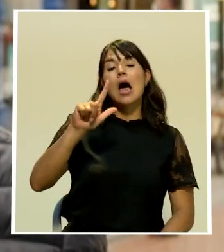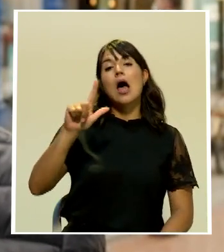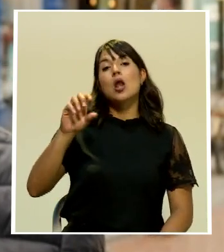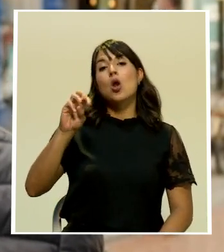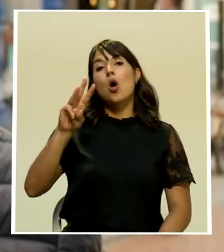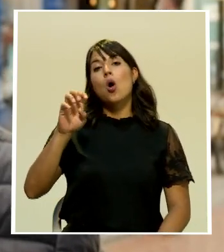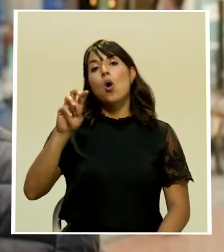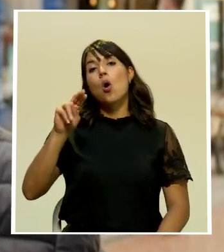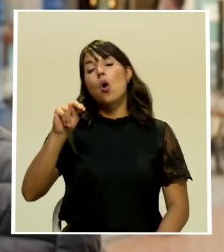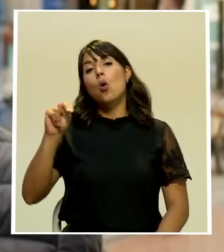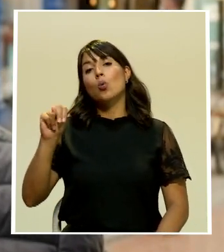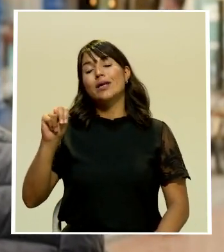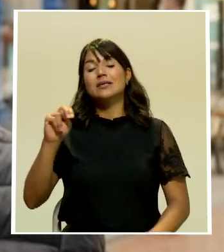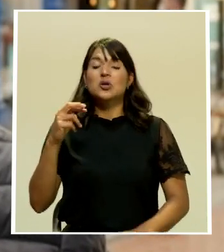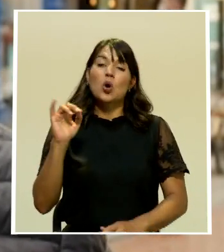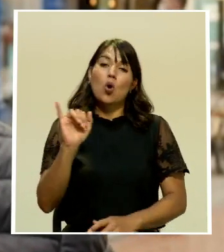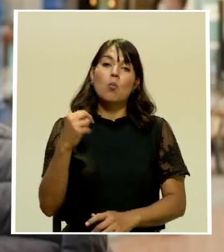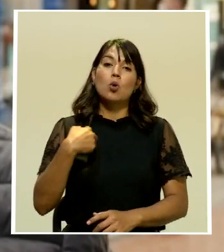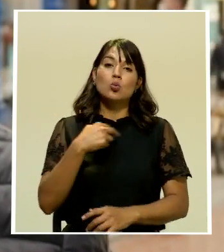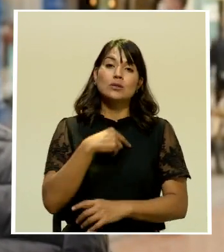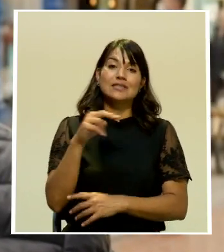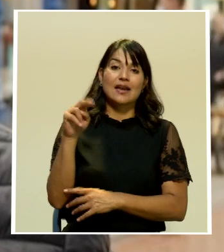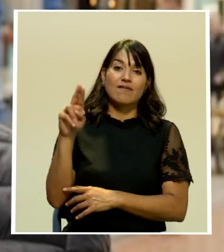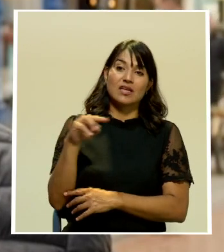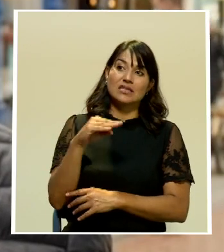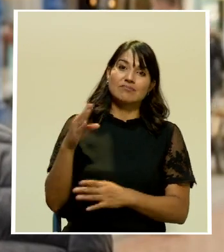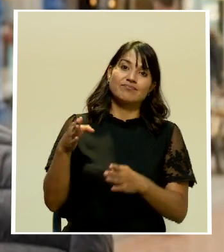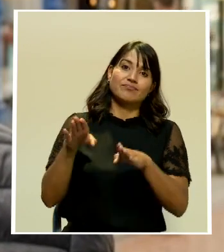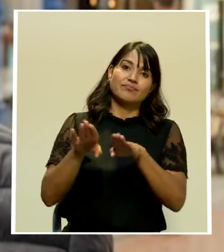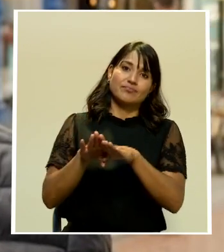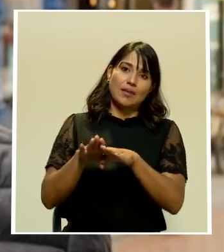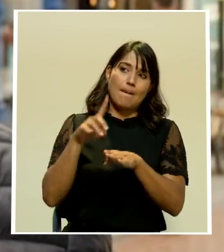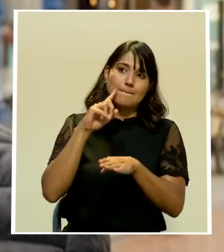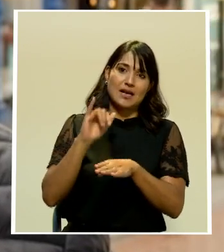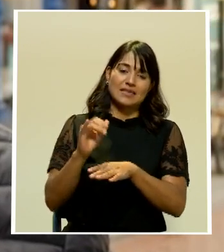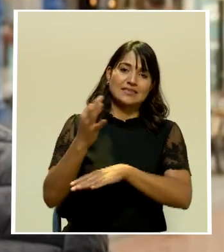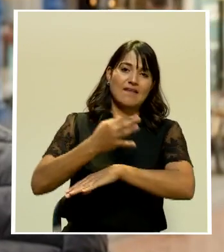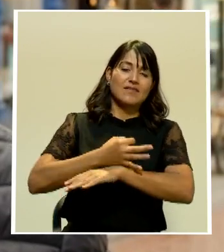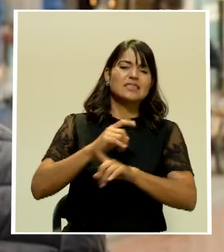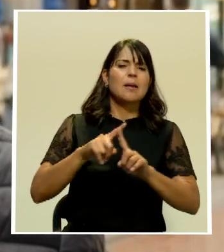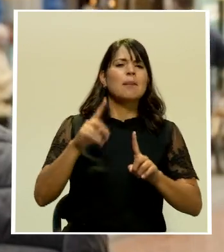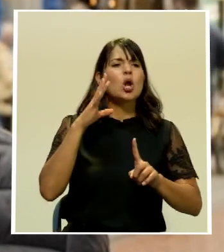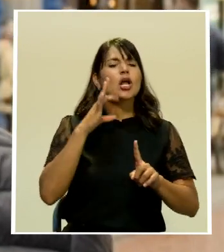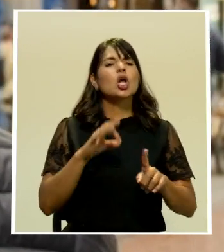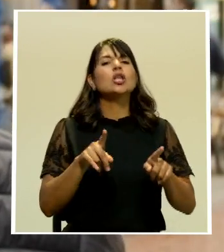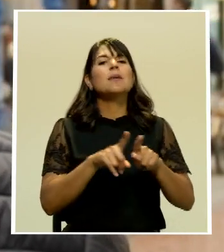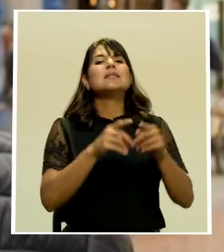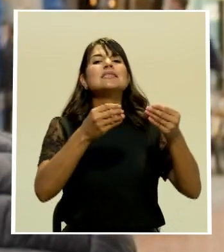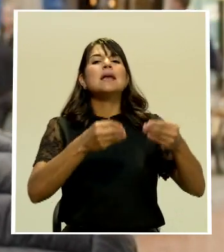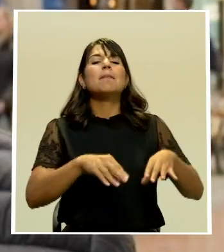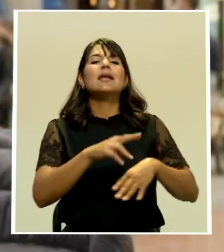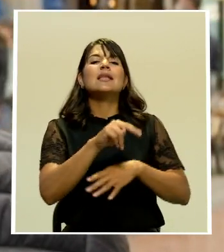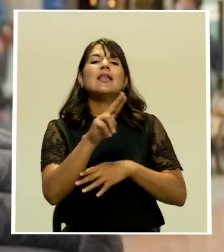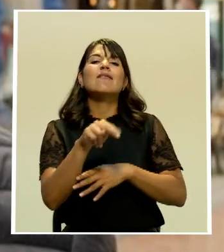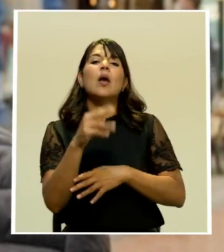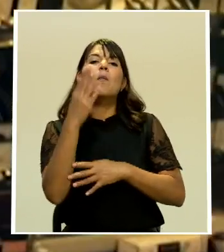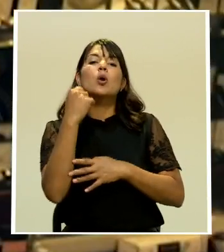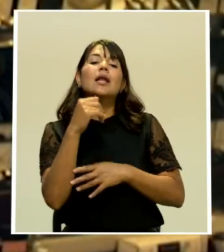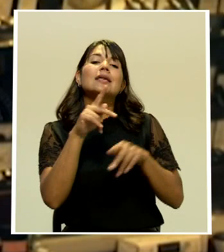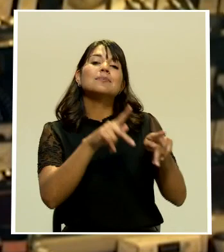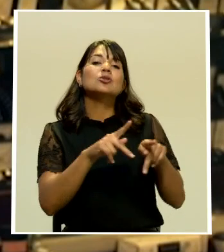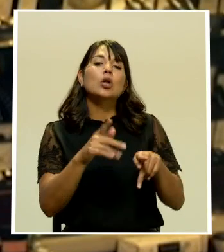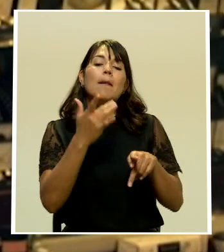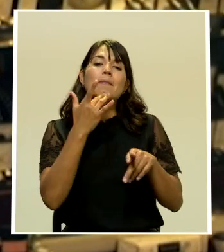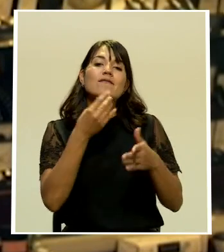cerrados durante los diez días más ocupados de Halloween pero creo que también se pierde la Navidad porque la gente se volcará a comprar en línea